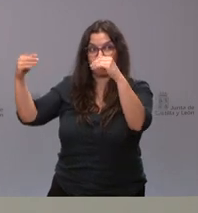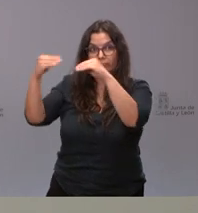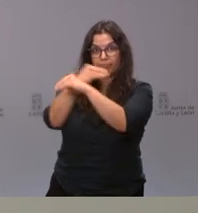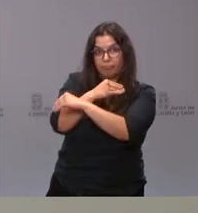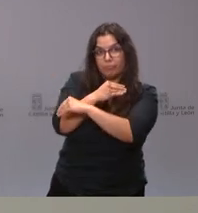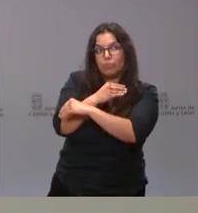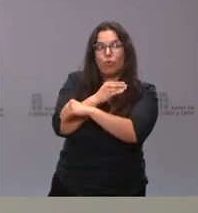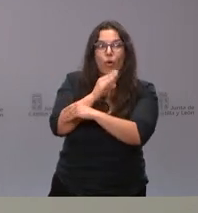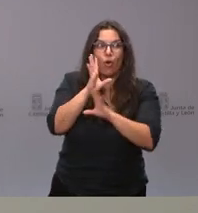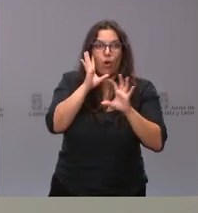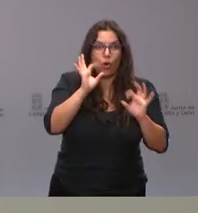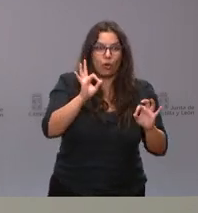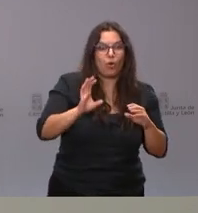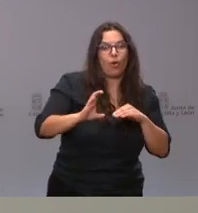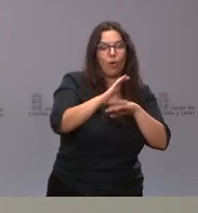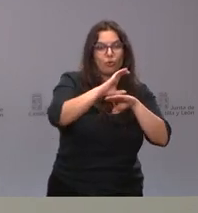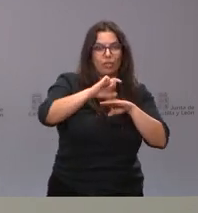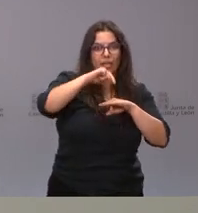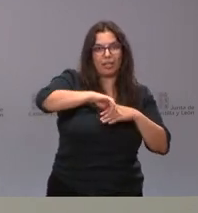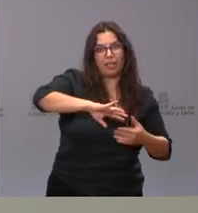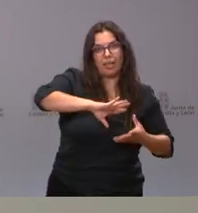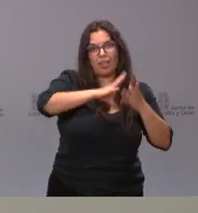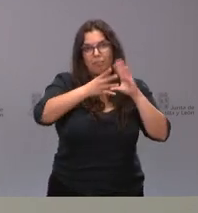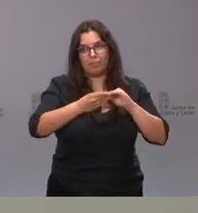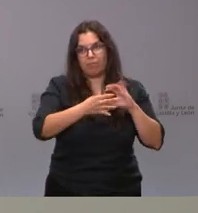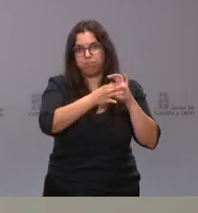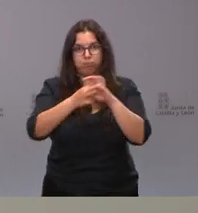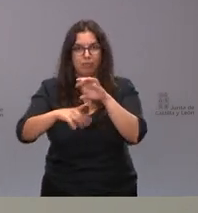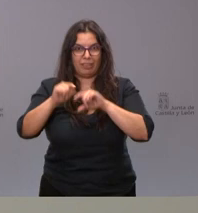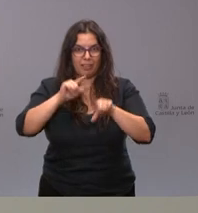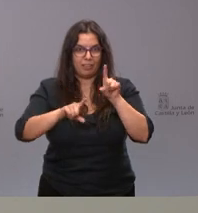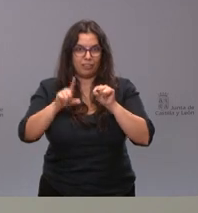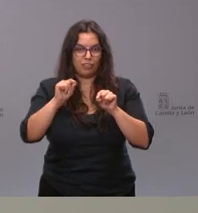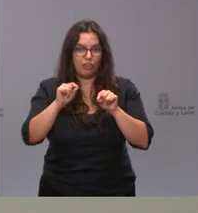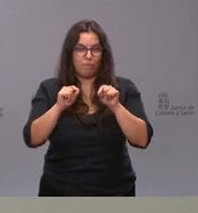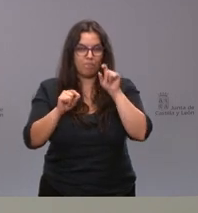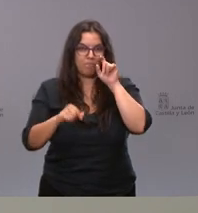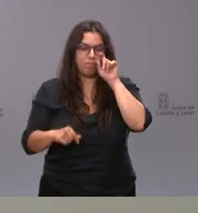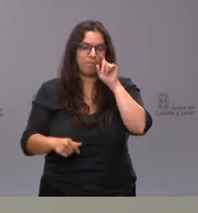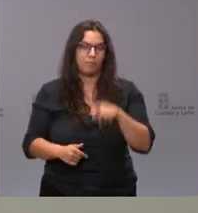pues, lógicamente, la consejería tomará las decisiones que pudieran corresponder.